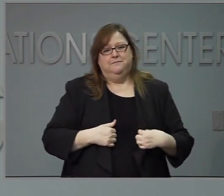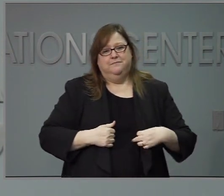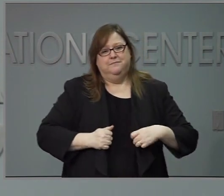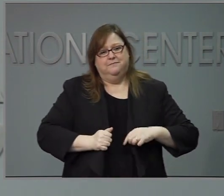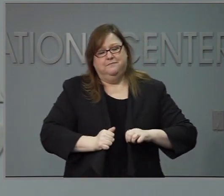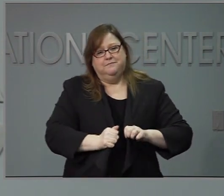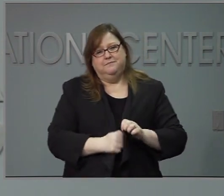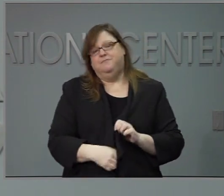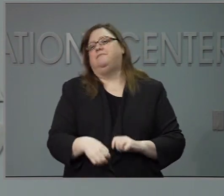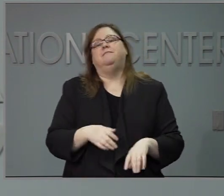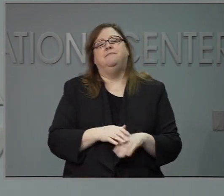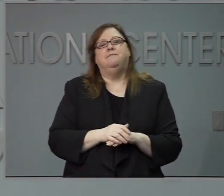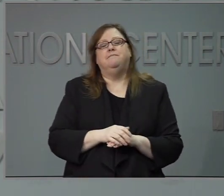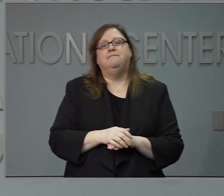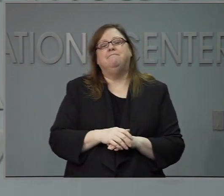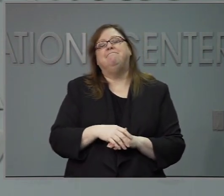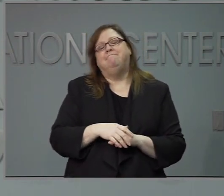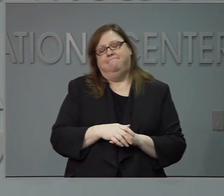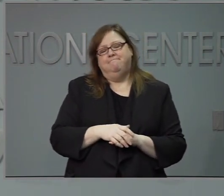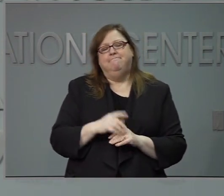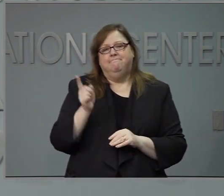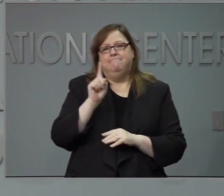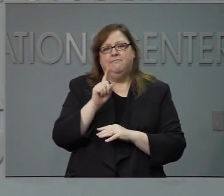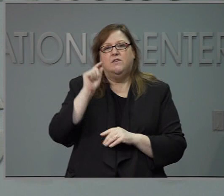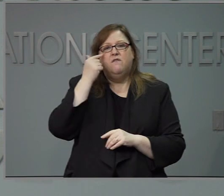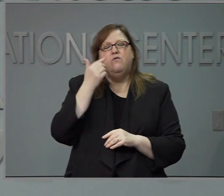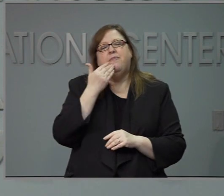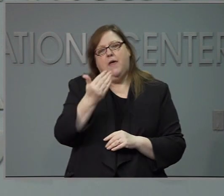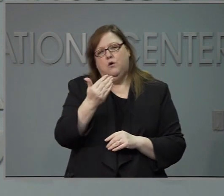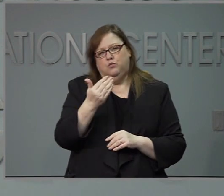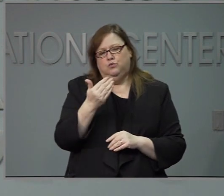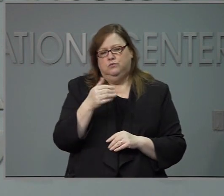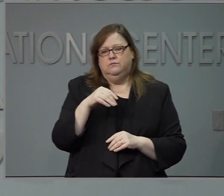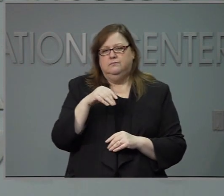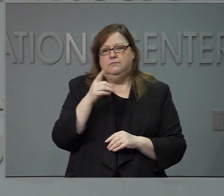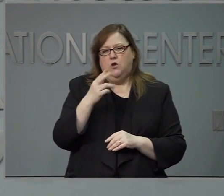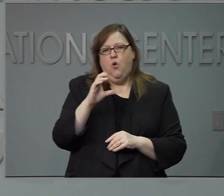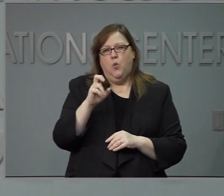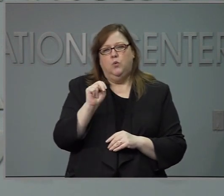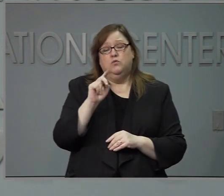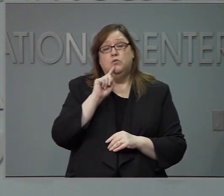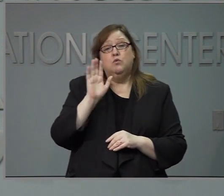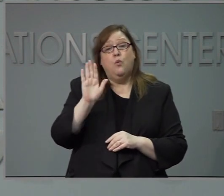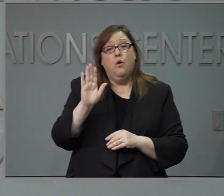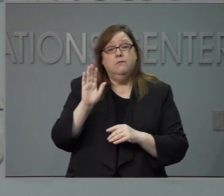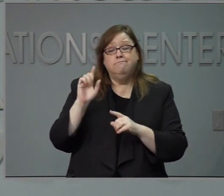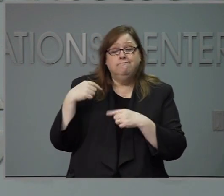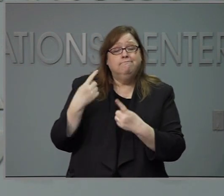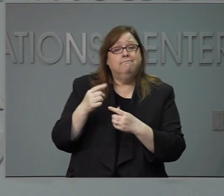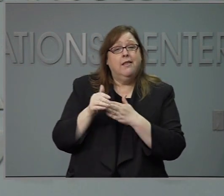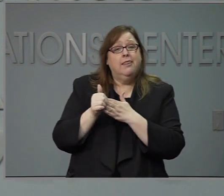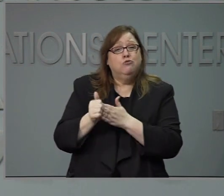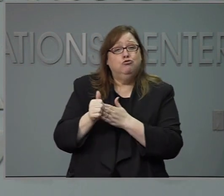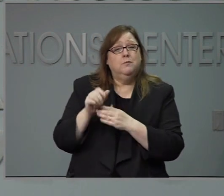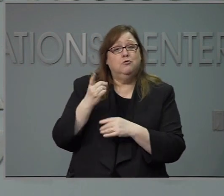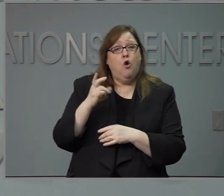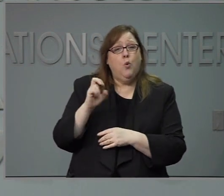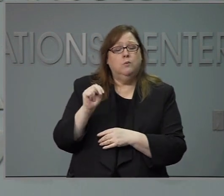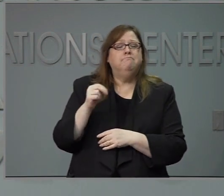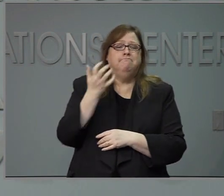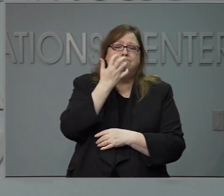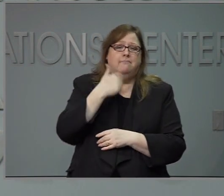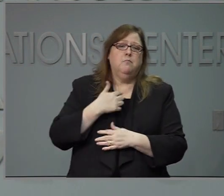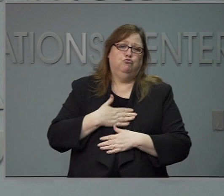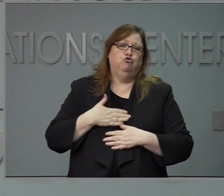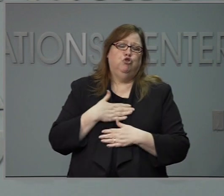Gracias, doctora Cohen. Aprecio mucho su liderazgo a sí mismo. El viernes comenzamos la fase tres de